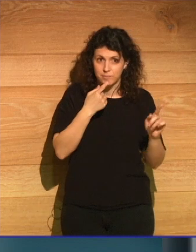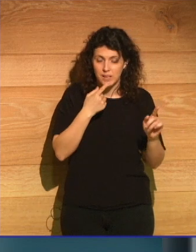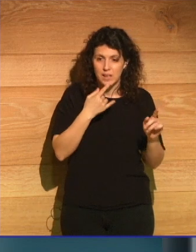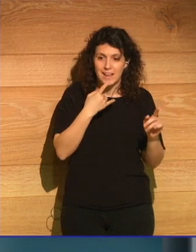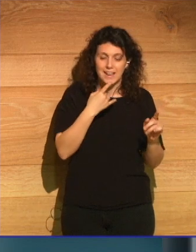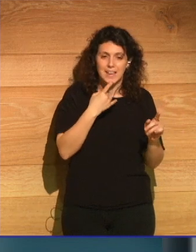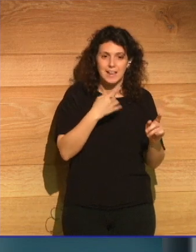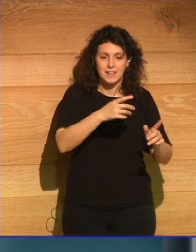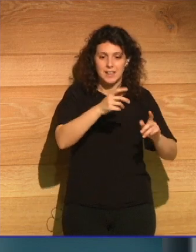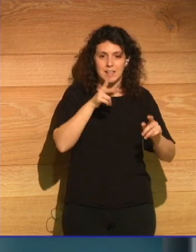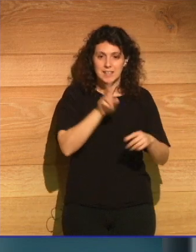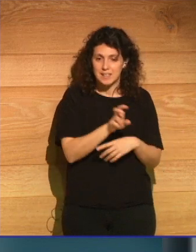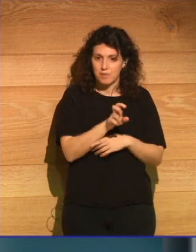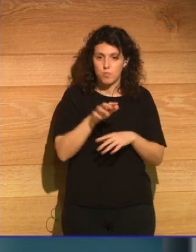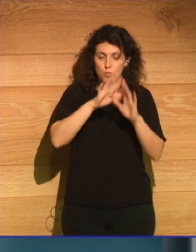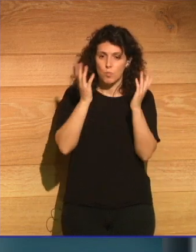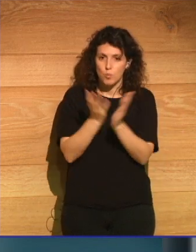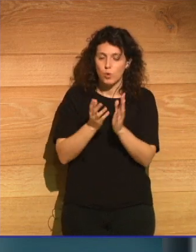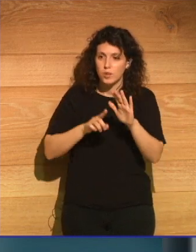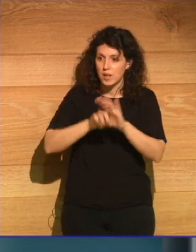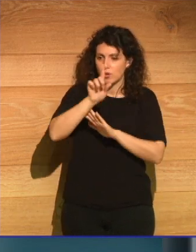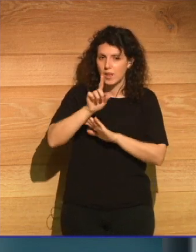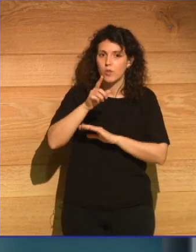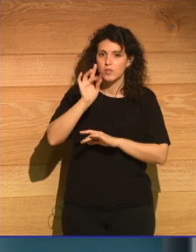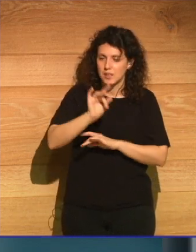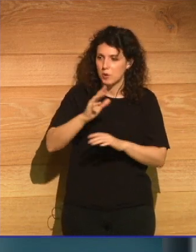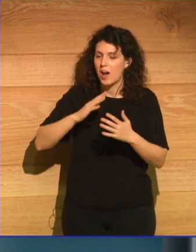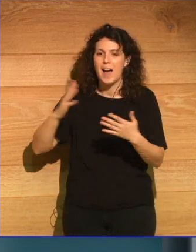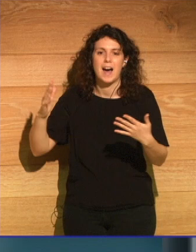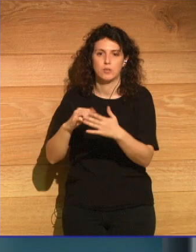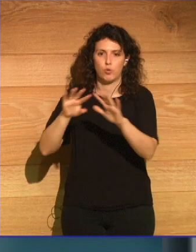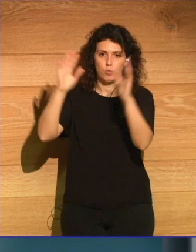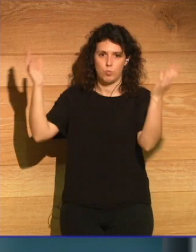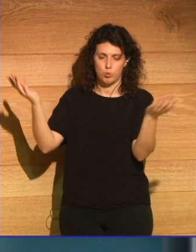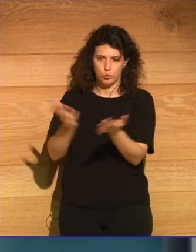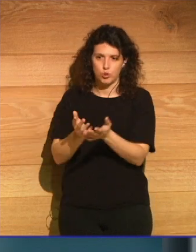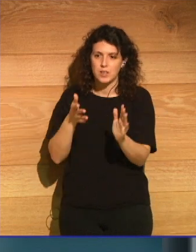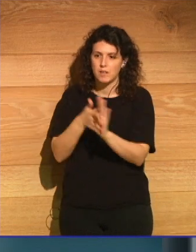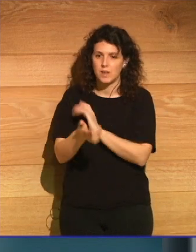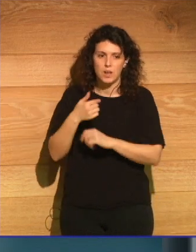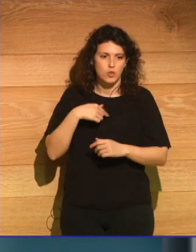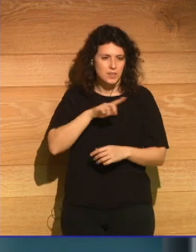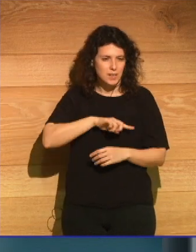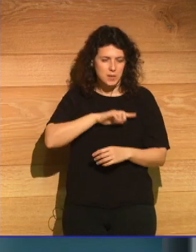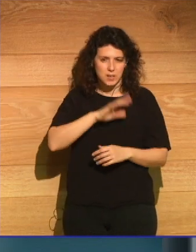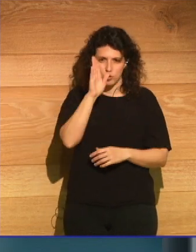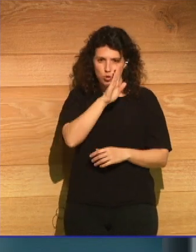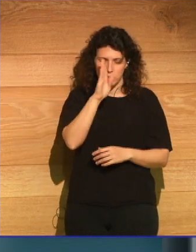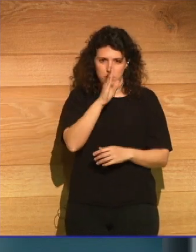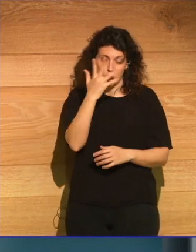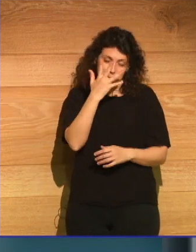al mundo desarrollado, sino al mundo, a todo el mundo. Pero no puedo evitar sentir una cierta sospecha